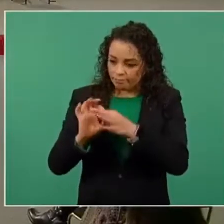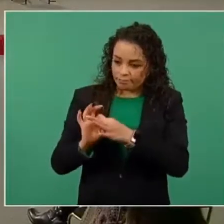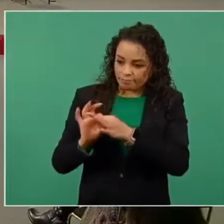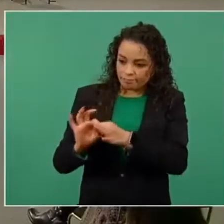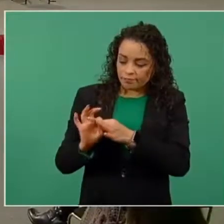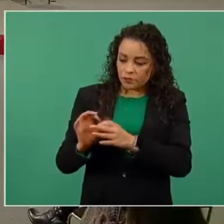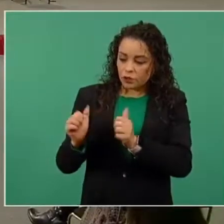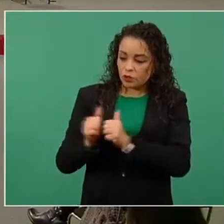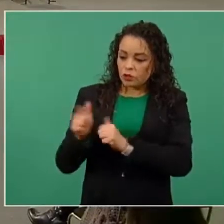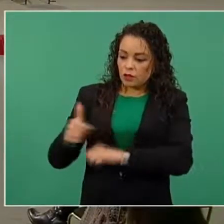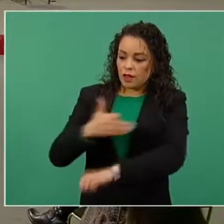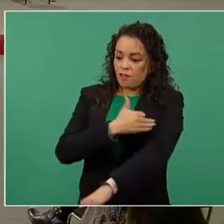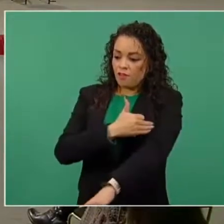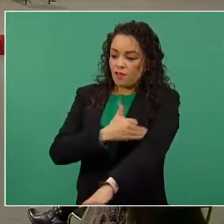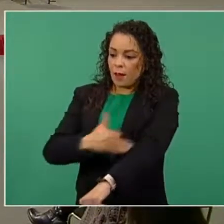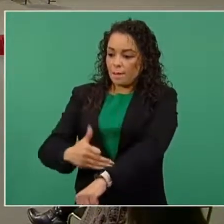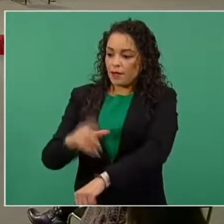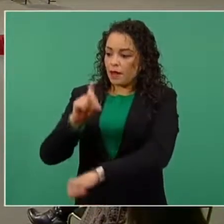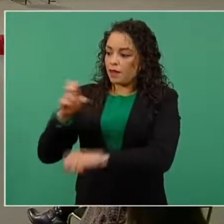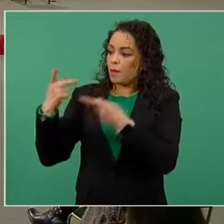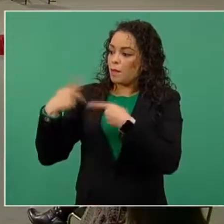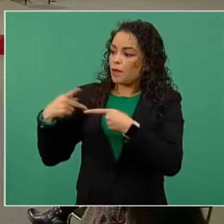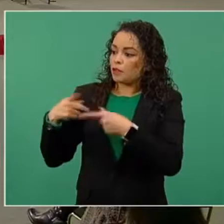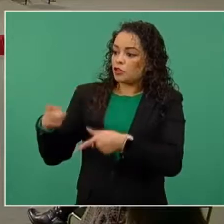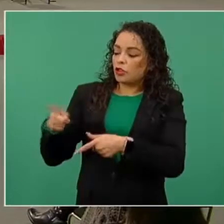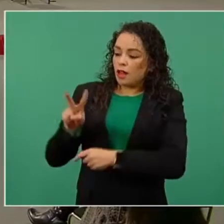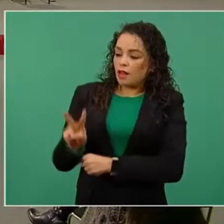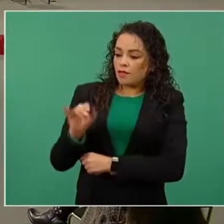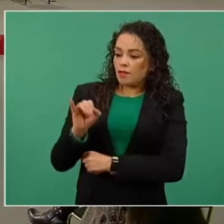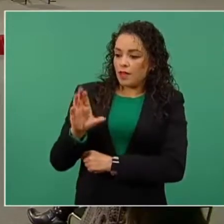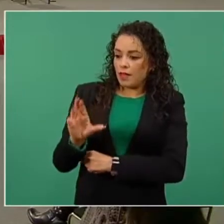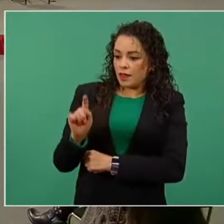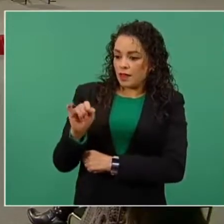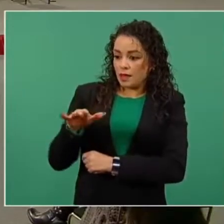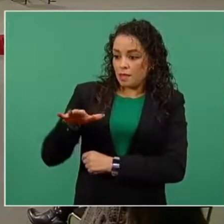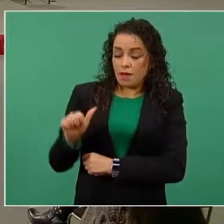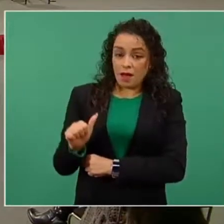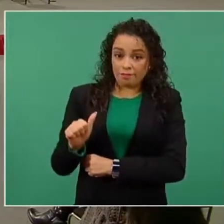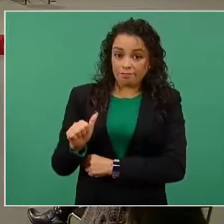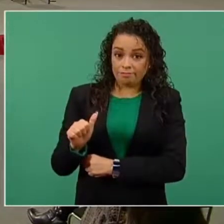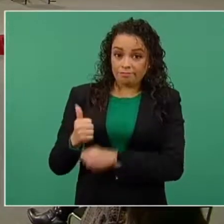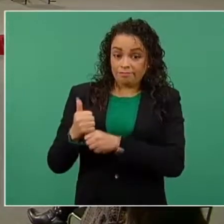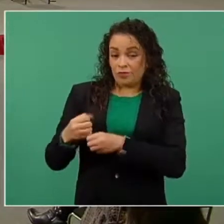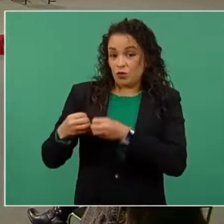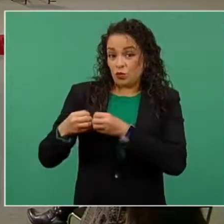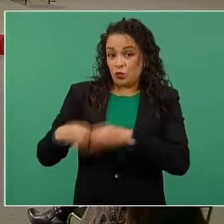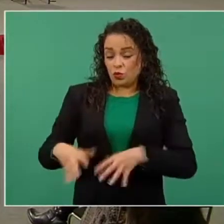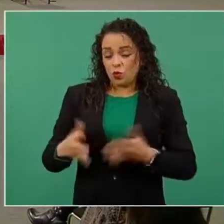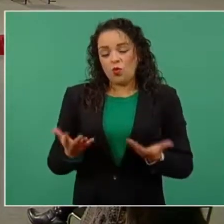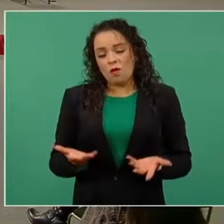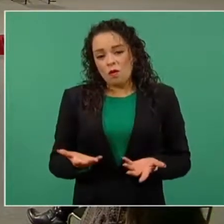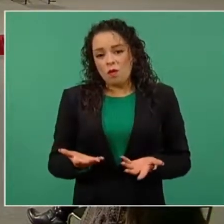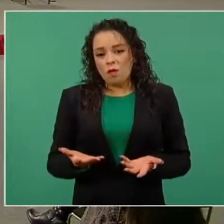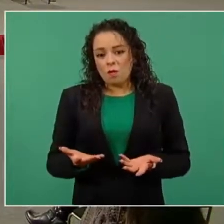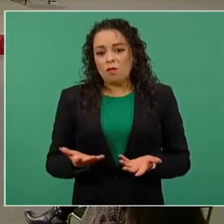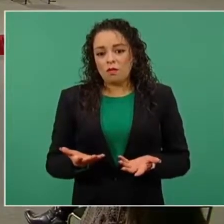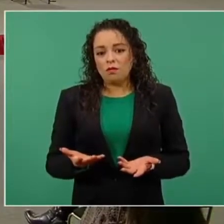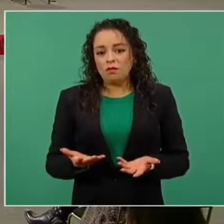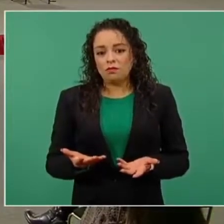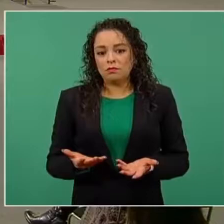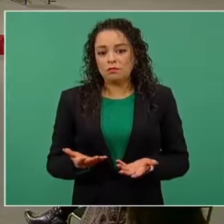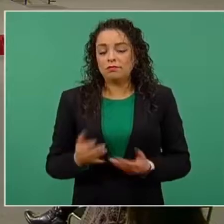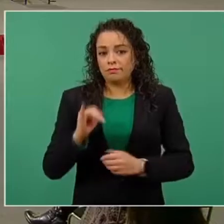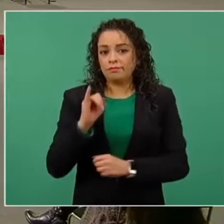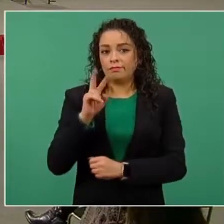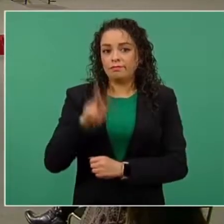los familiares de las víctimas, una nueva relación con los familiares, con las víctimas, con la gente que ha agraviado, en donde por supuesto que